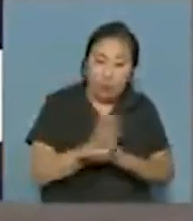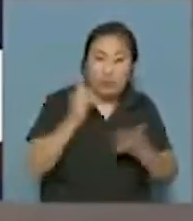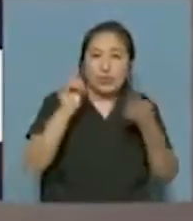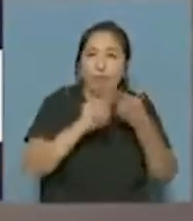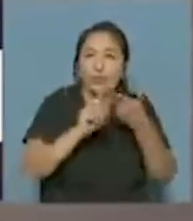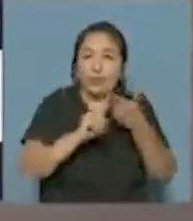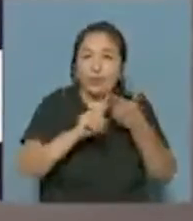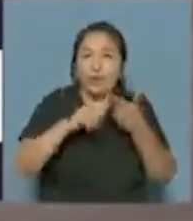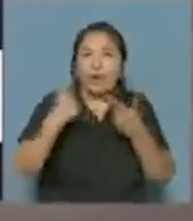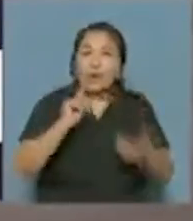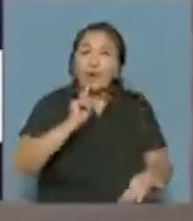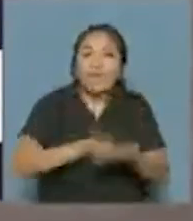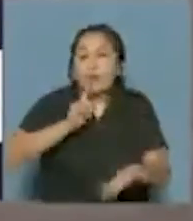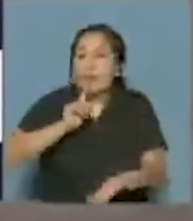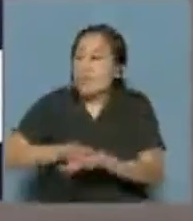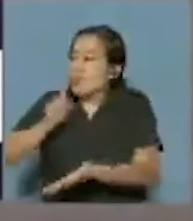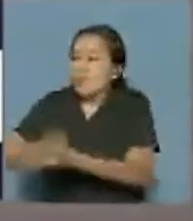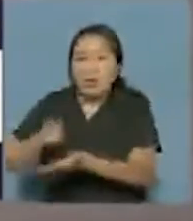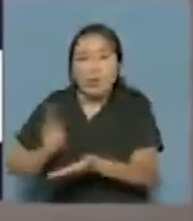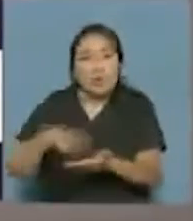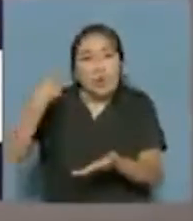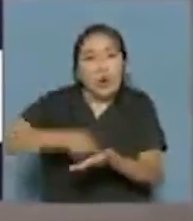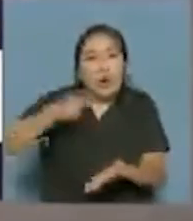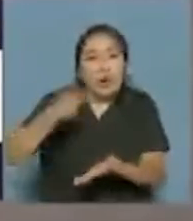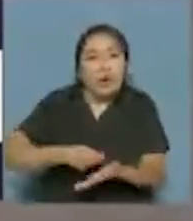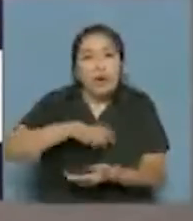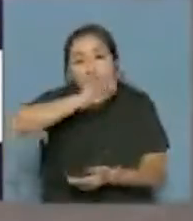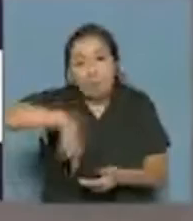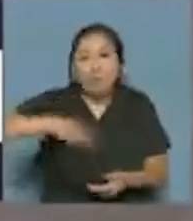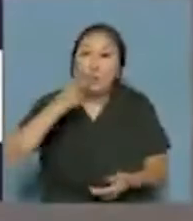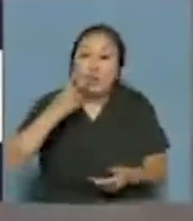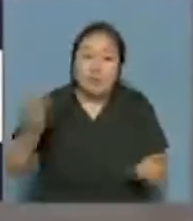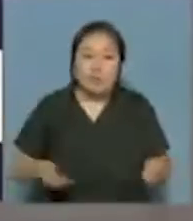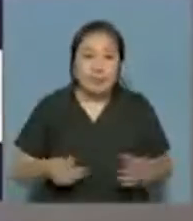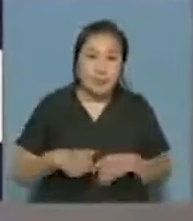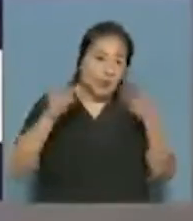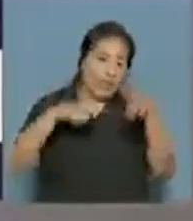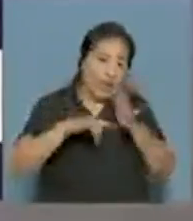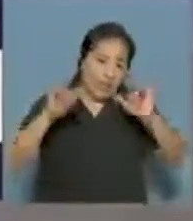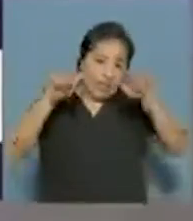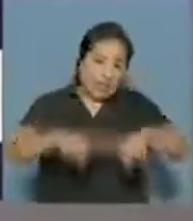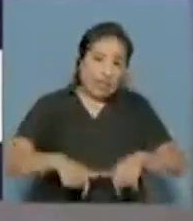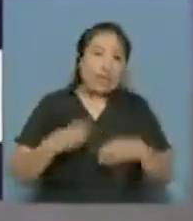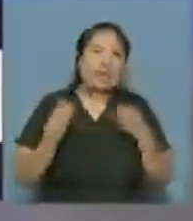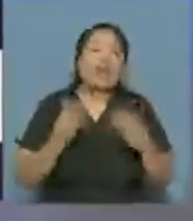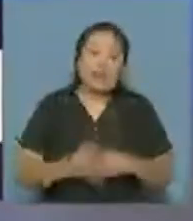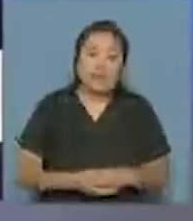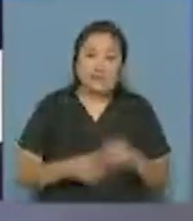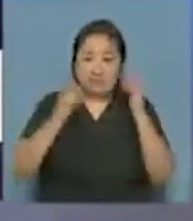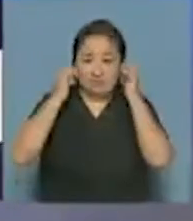por otro lado tenemos todo impuesto interno, que es recaudación en función del fumado. Bueno, ahora viene la buena noticia y la primicia.